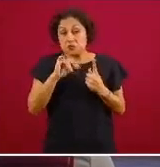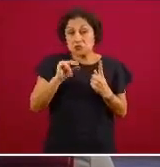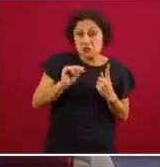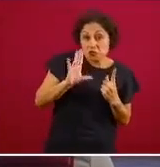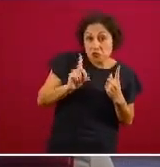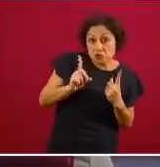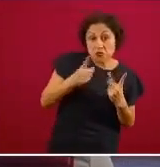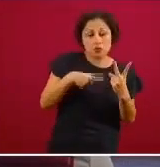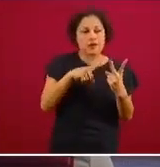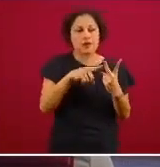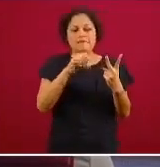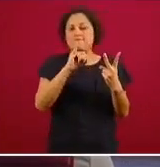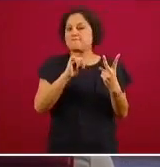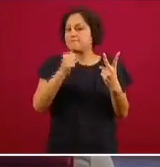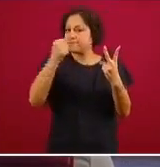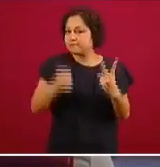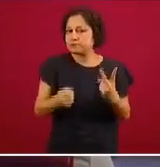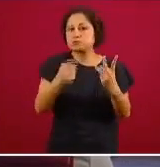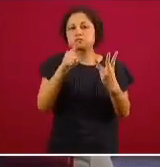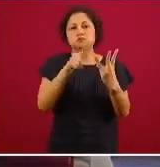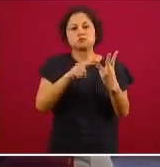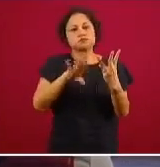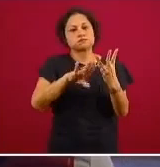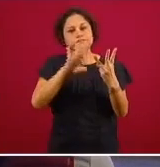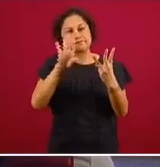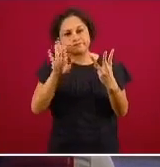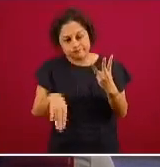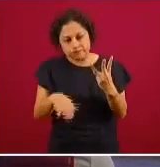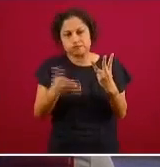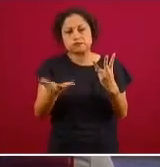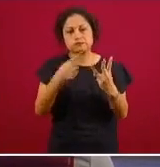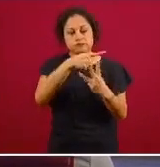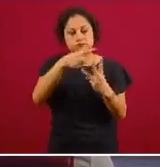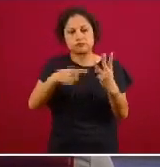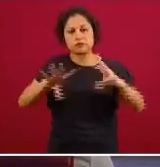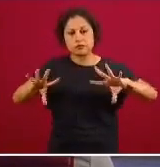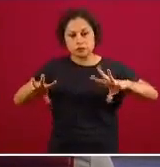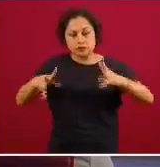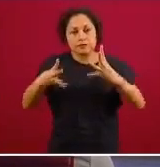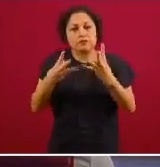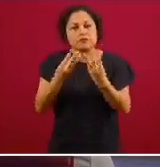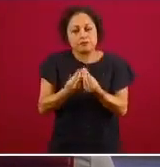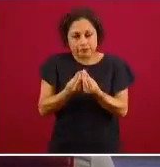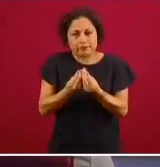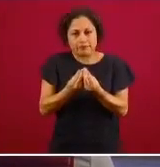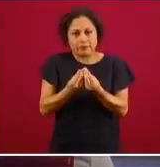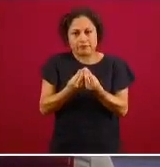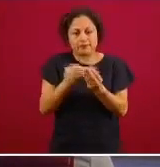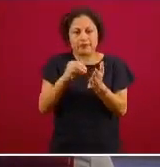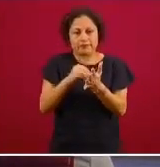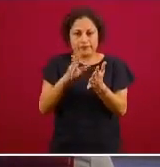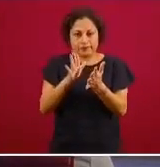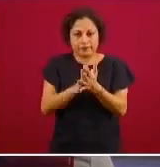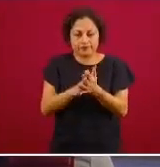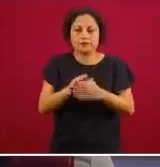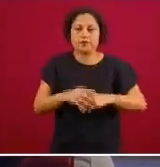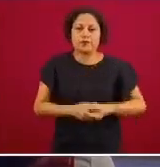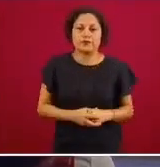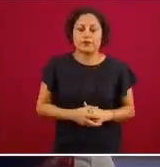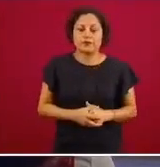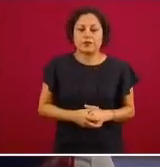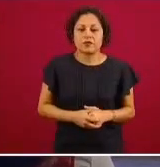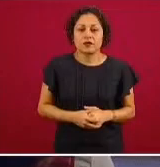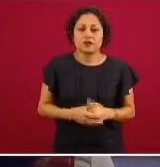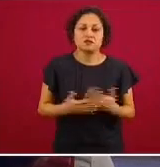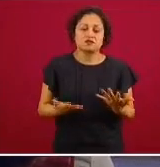síntomas se les toma una muestra y se descarta o se confirma la infección por COVID un quinto se ha confirmado